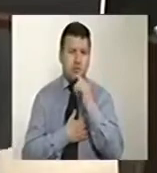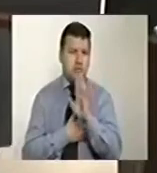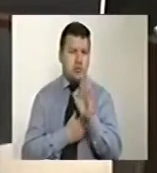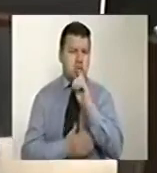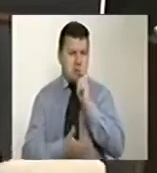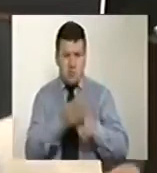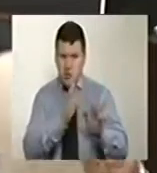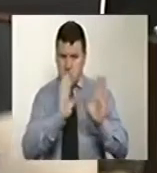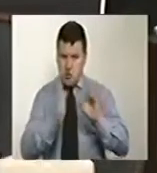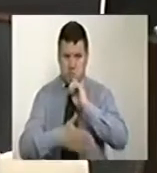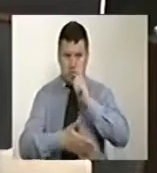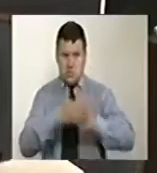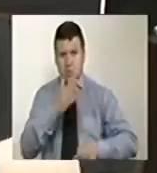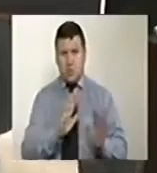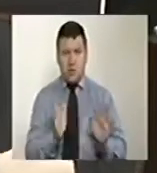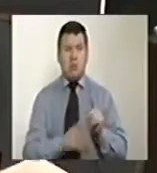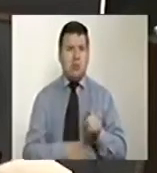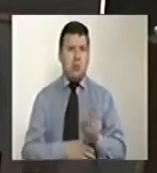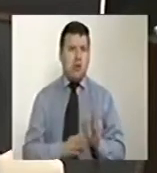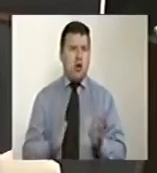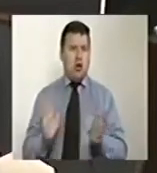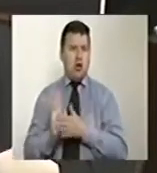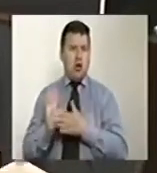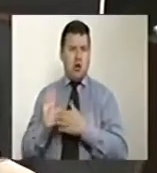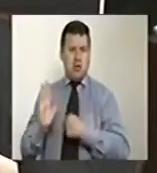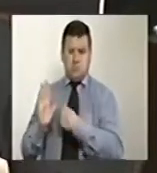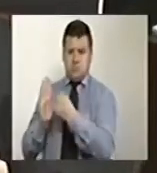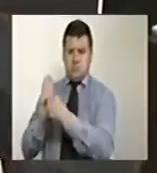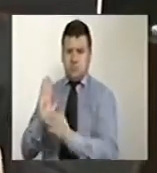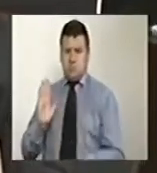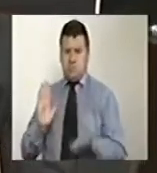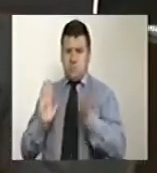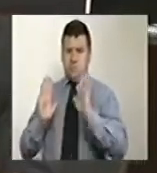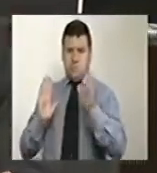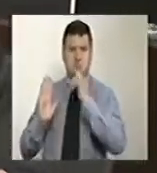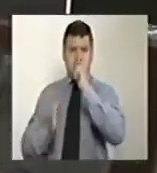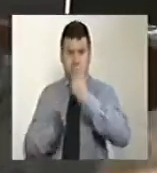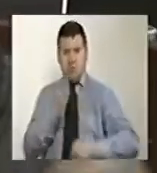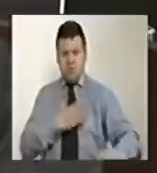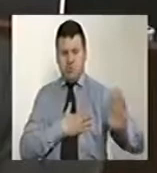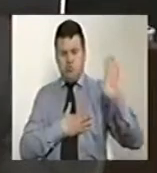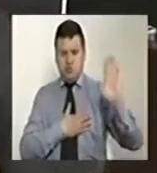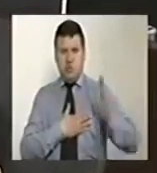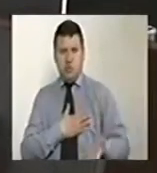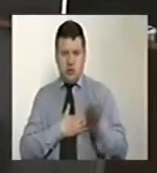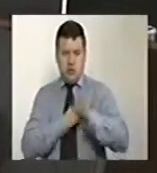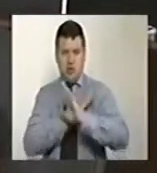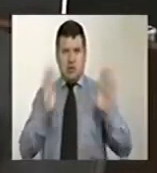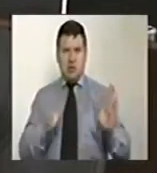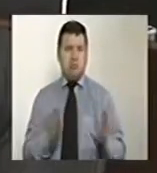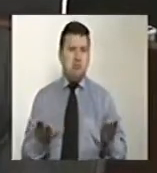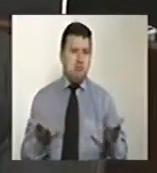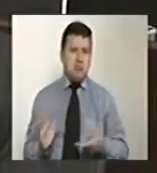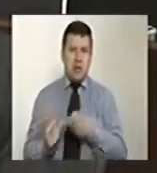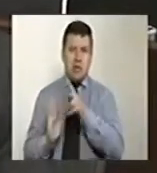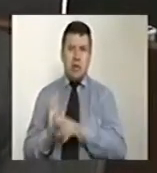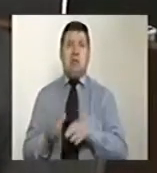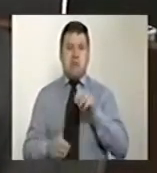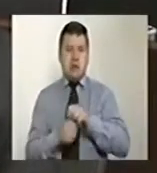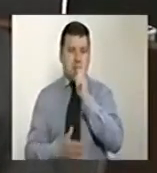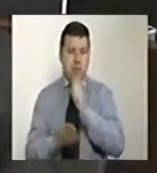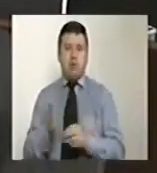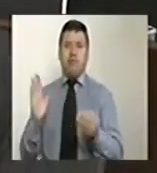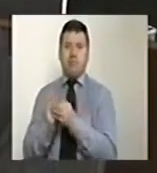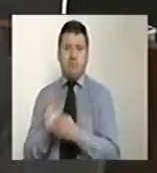impuestos, que en mármol se comprometía que no le subiría impuestos a los colombianos, dos reformas tributarias